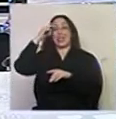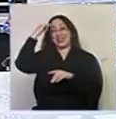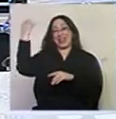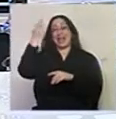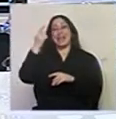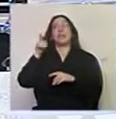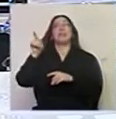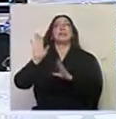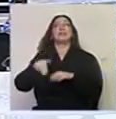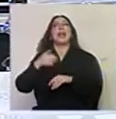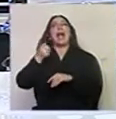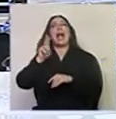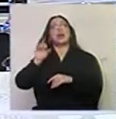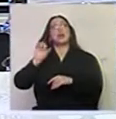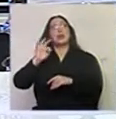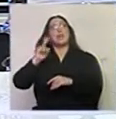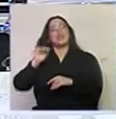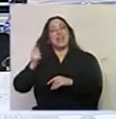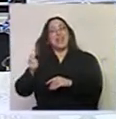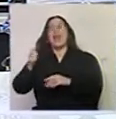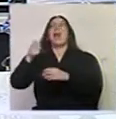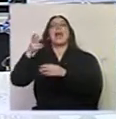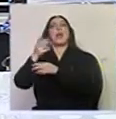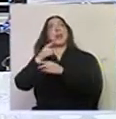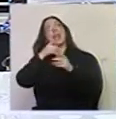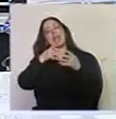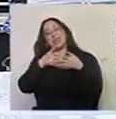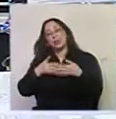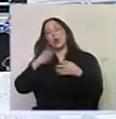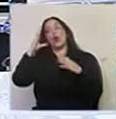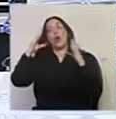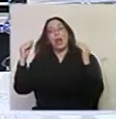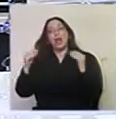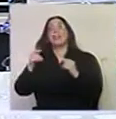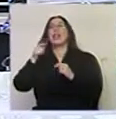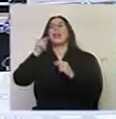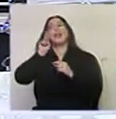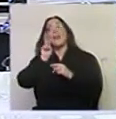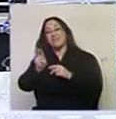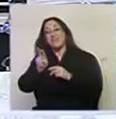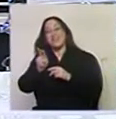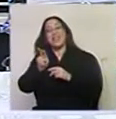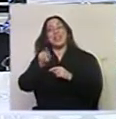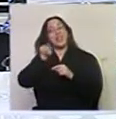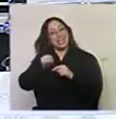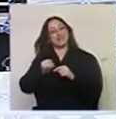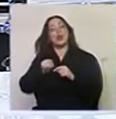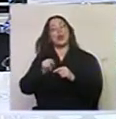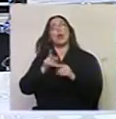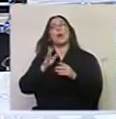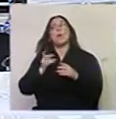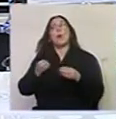Austria, en Europa, vos en Estados Unidos, Holanda, etc. Y los niños ven exactamente eso. creo que son también